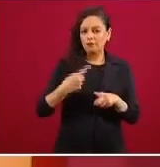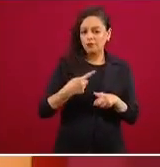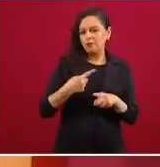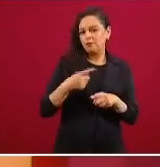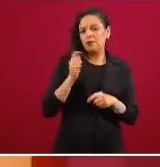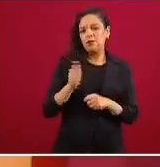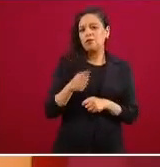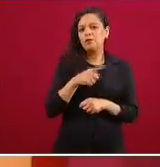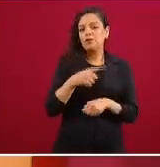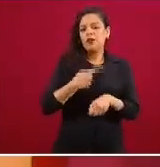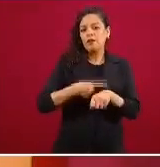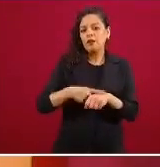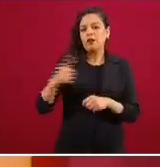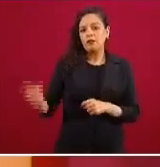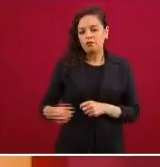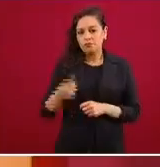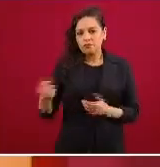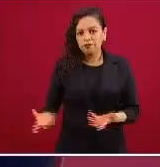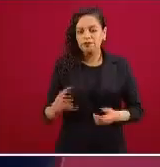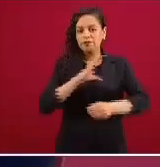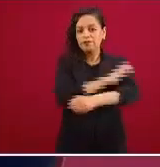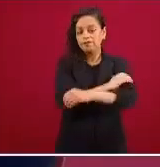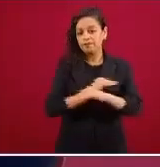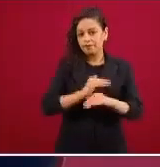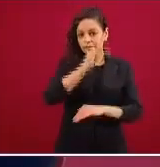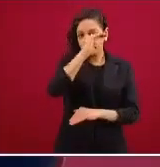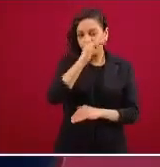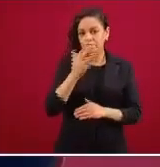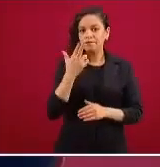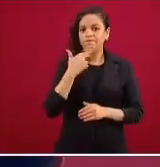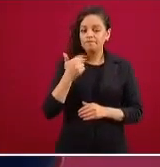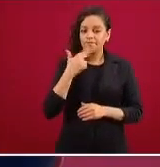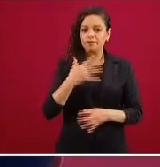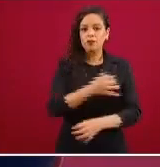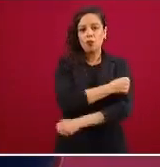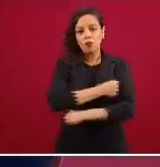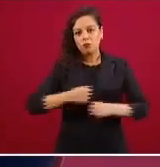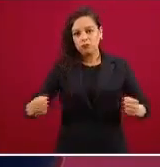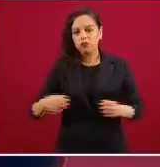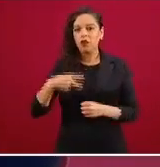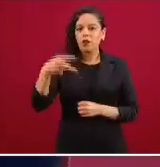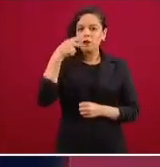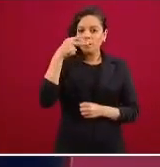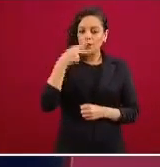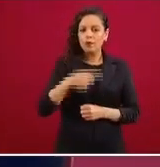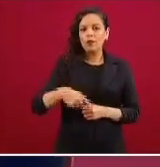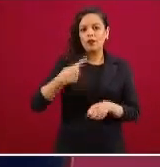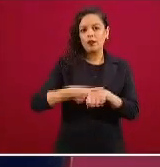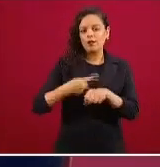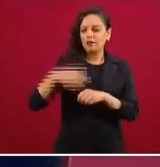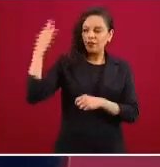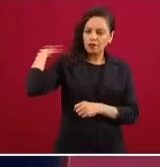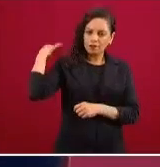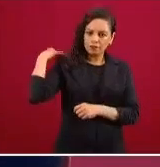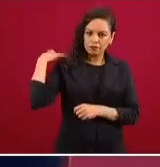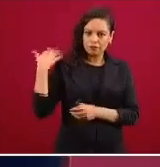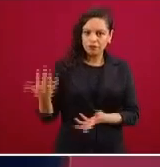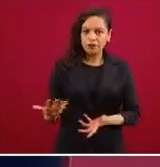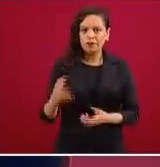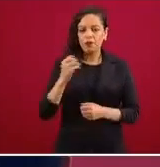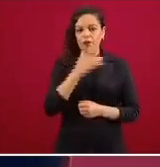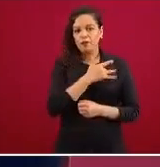diabetes hipertensión obesidad tabaquismo enfermedad pulmonar y cardíaca crónicas